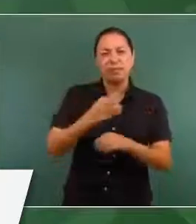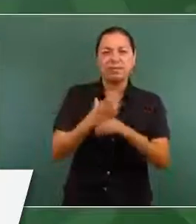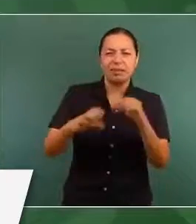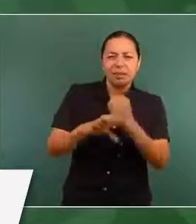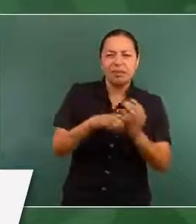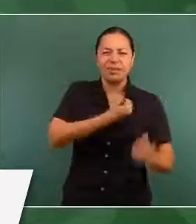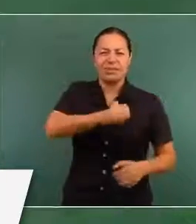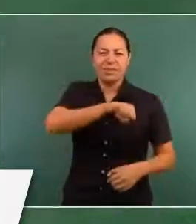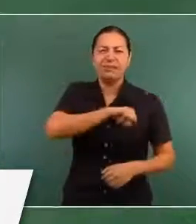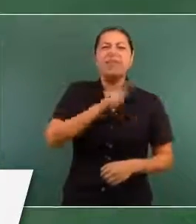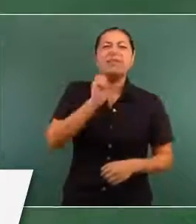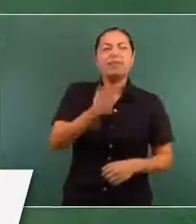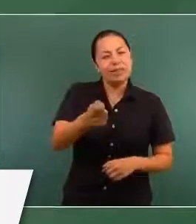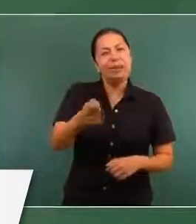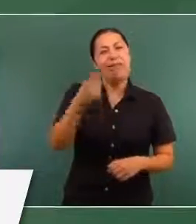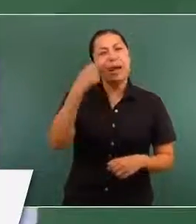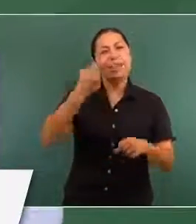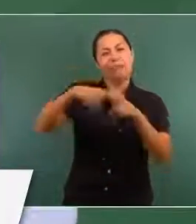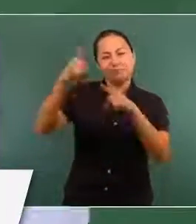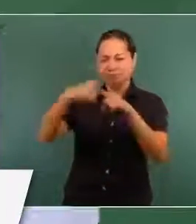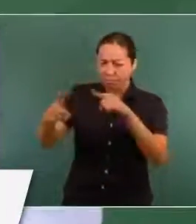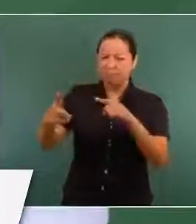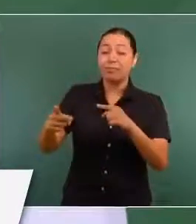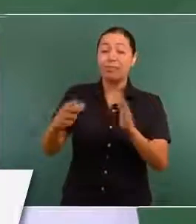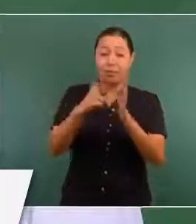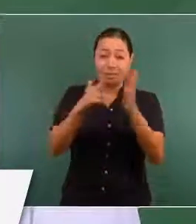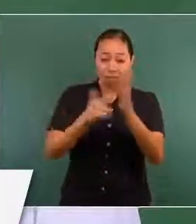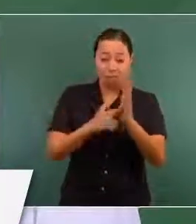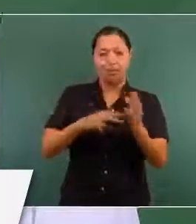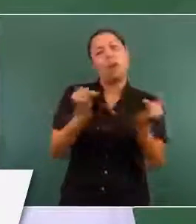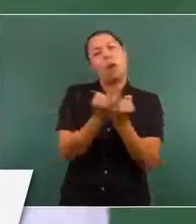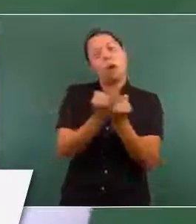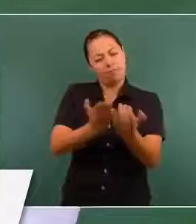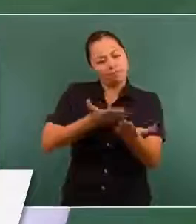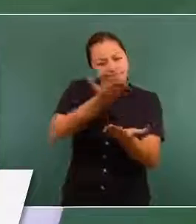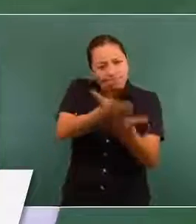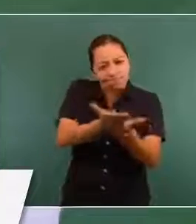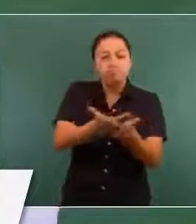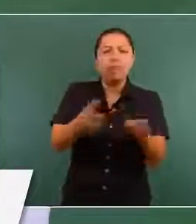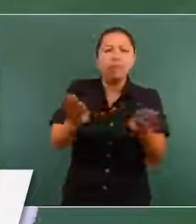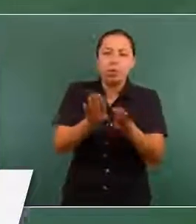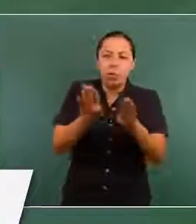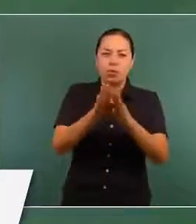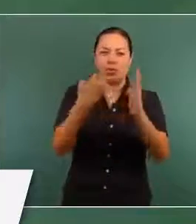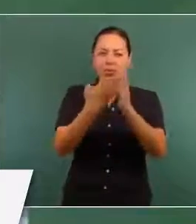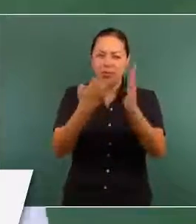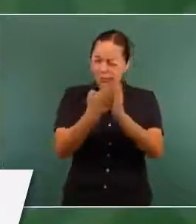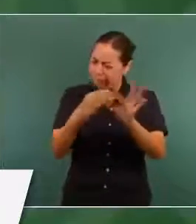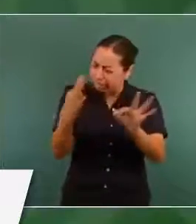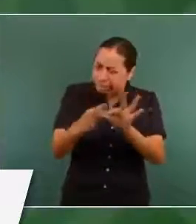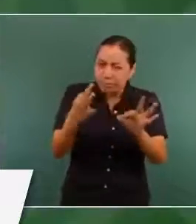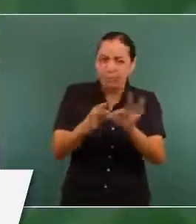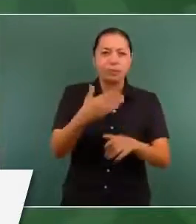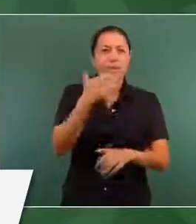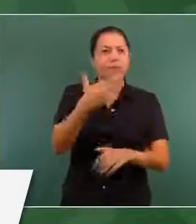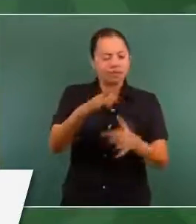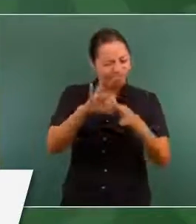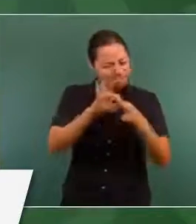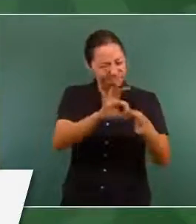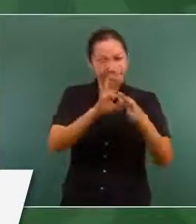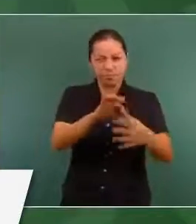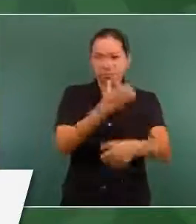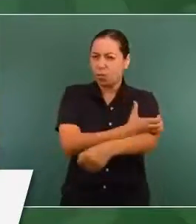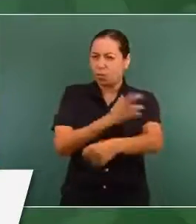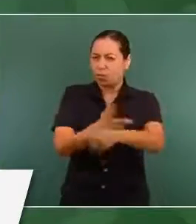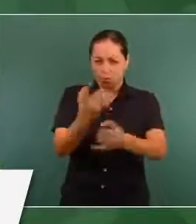exigido también a la par un programa, un plan de reactivación económica de la mano, bien coordinados con el